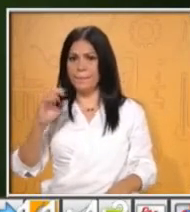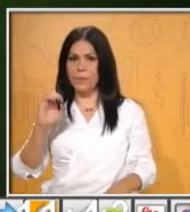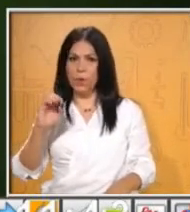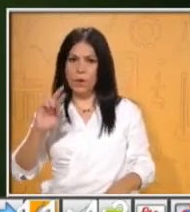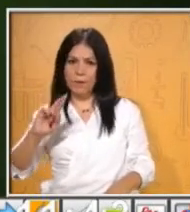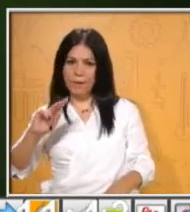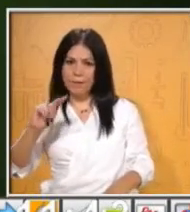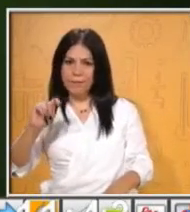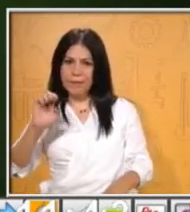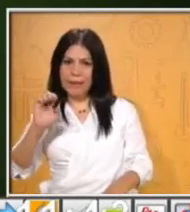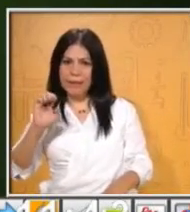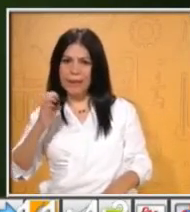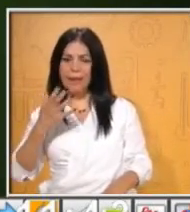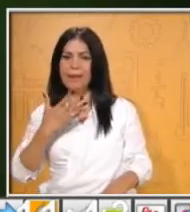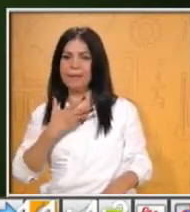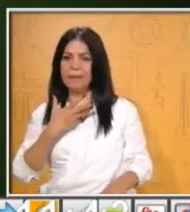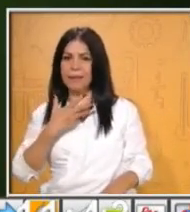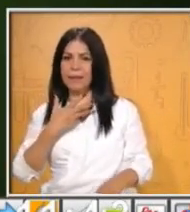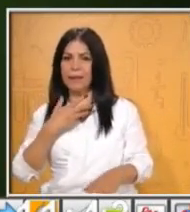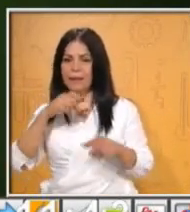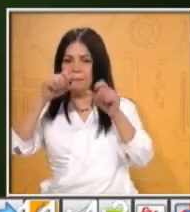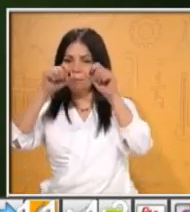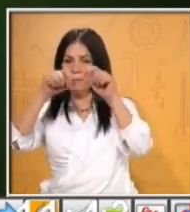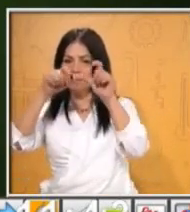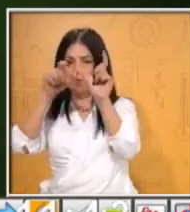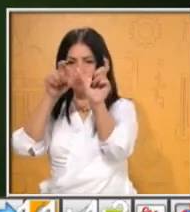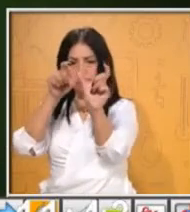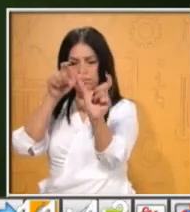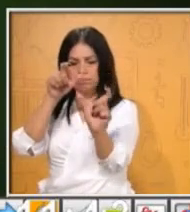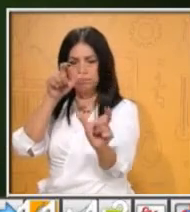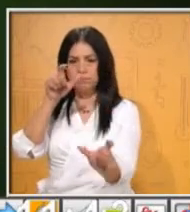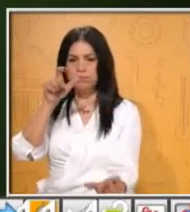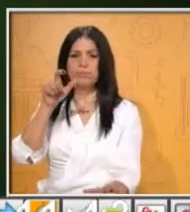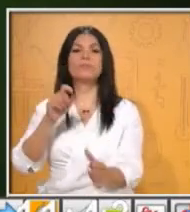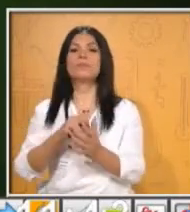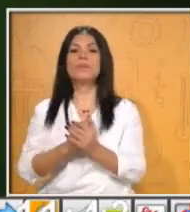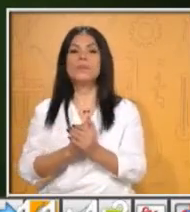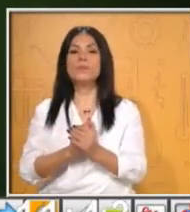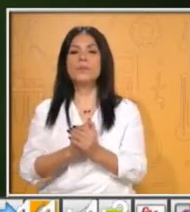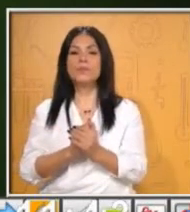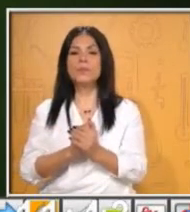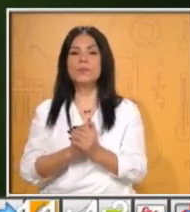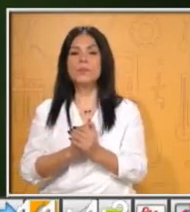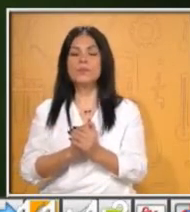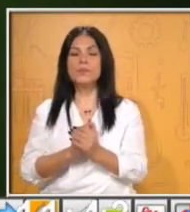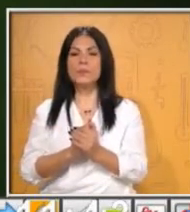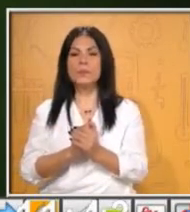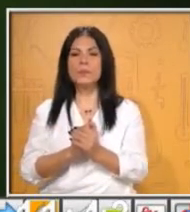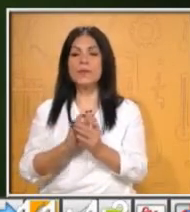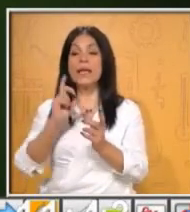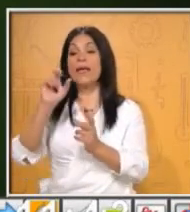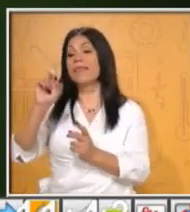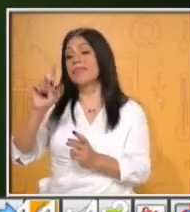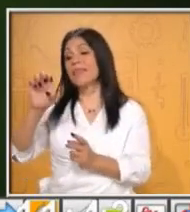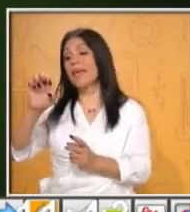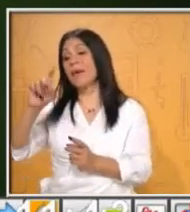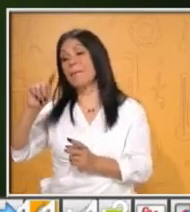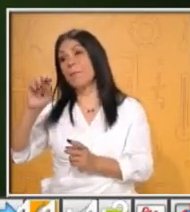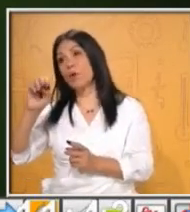lexema. ¿Cuál sería la familia léxica, maestra? Ok. Deporte, deportivo,